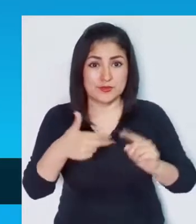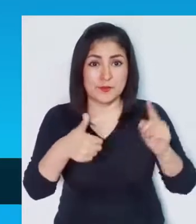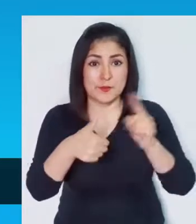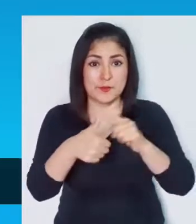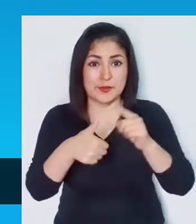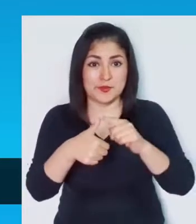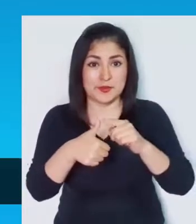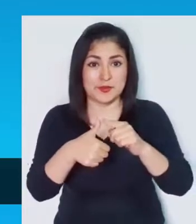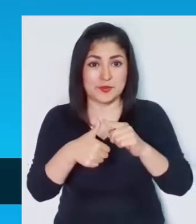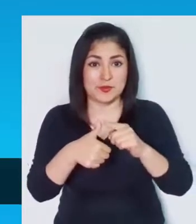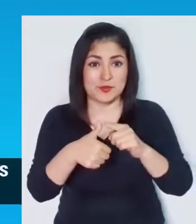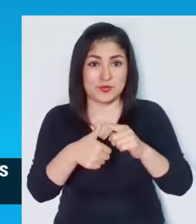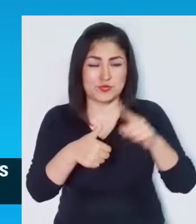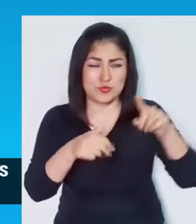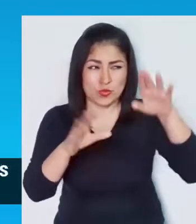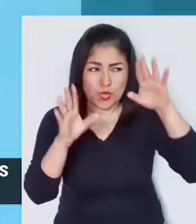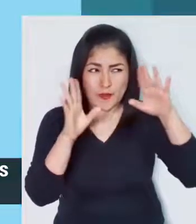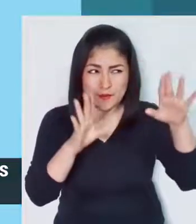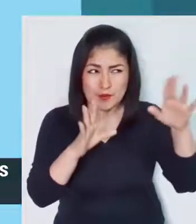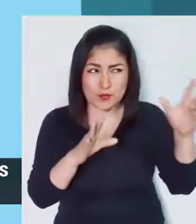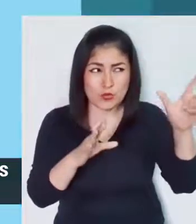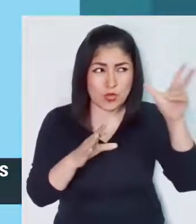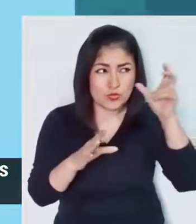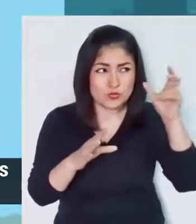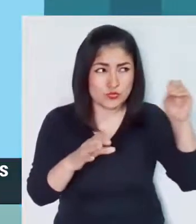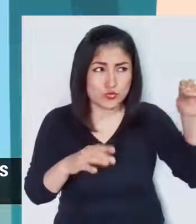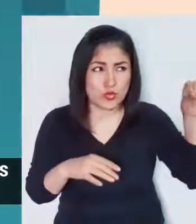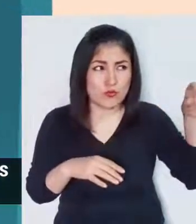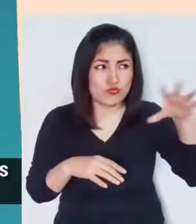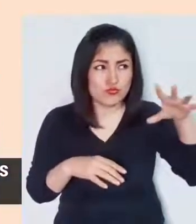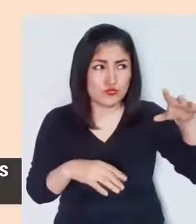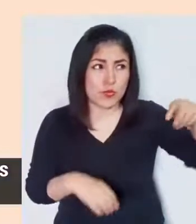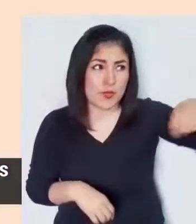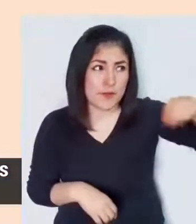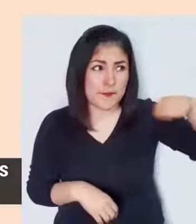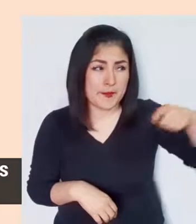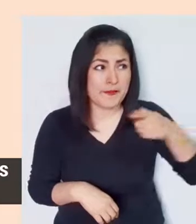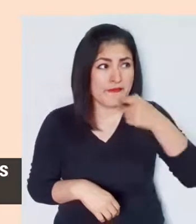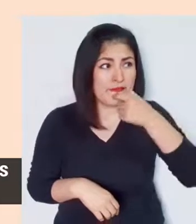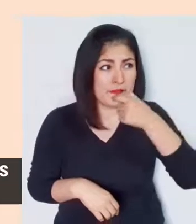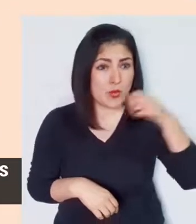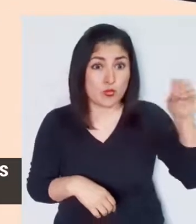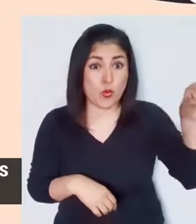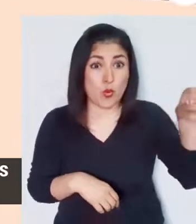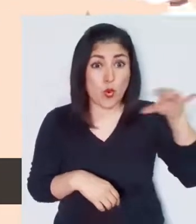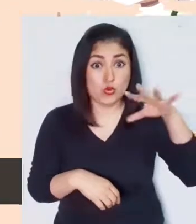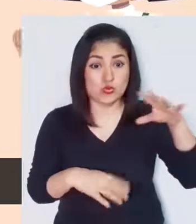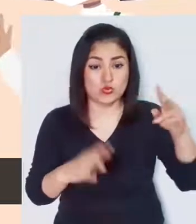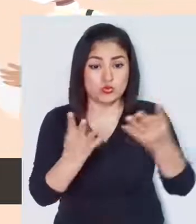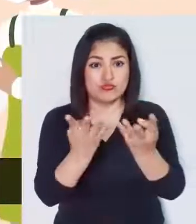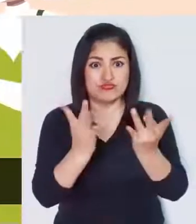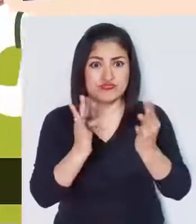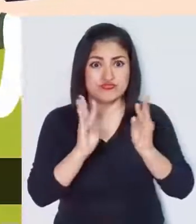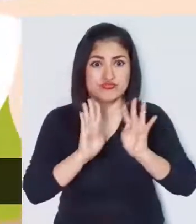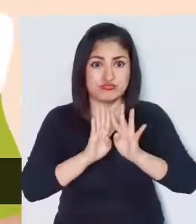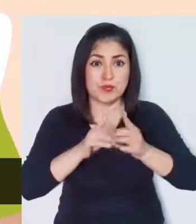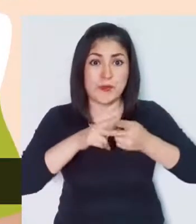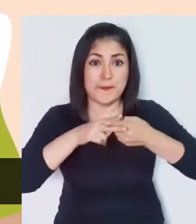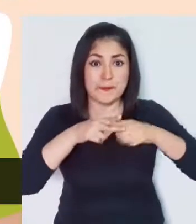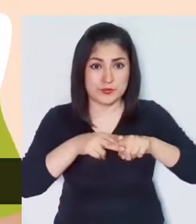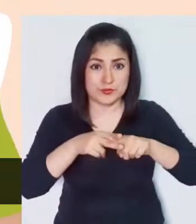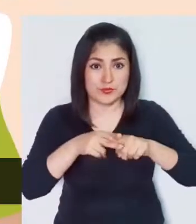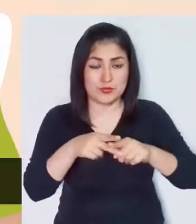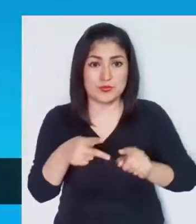Momento 1. Mantente atento al sonido de bocinas, campanas o silbatos que avisan del inicio